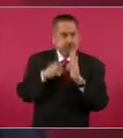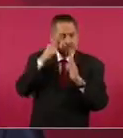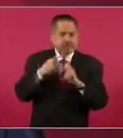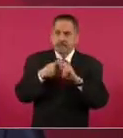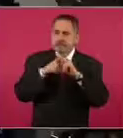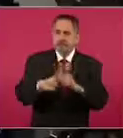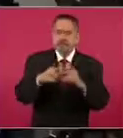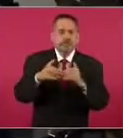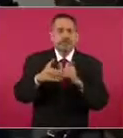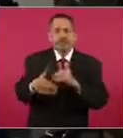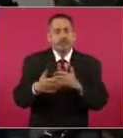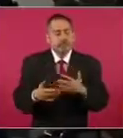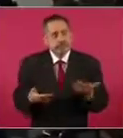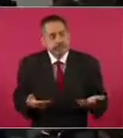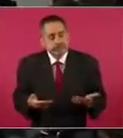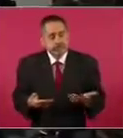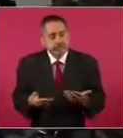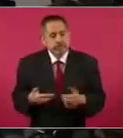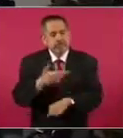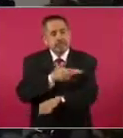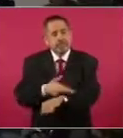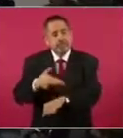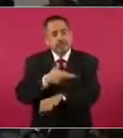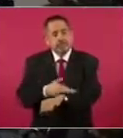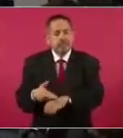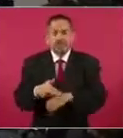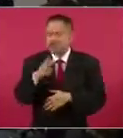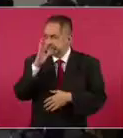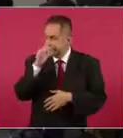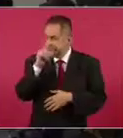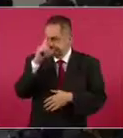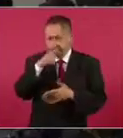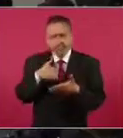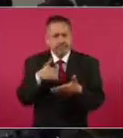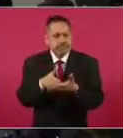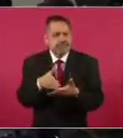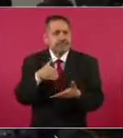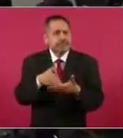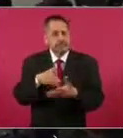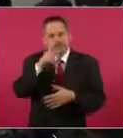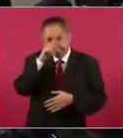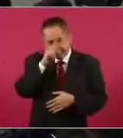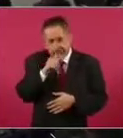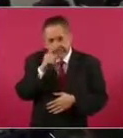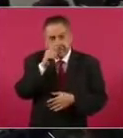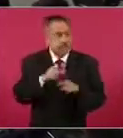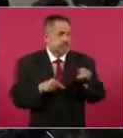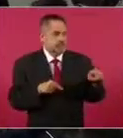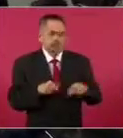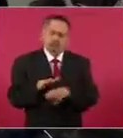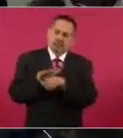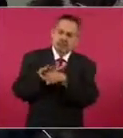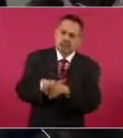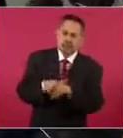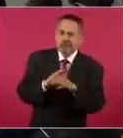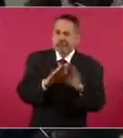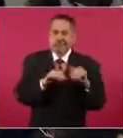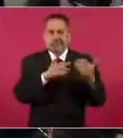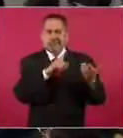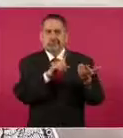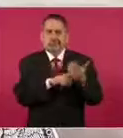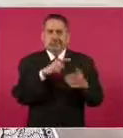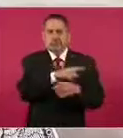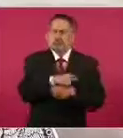en vigor este asunto. El trámite se ha complicado, básicamente ha habido presiones, nos parece que externas